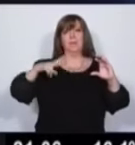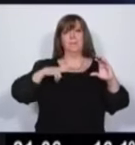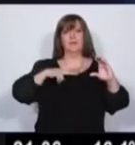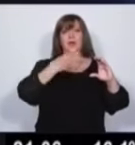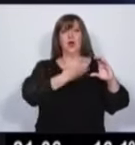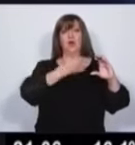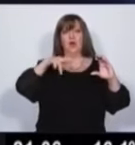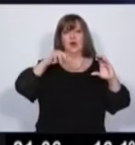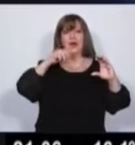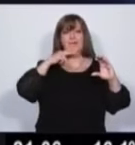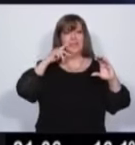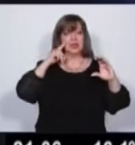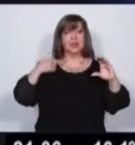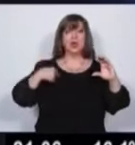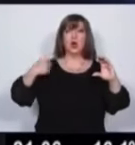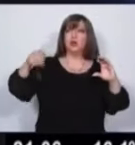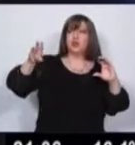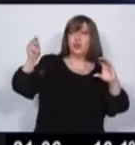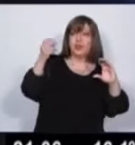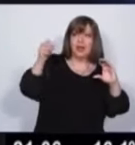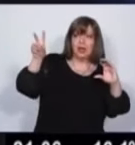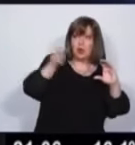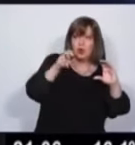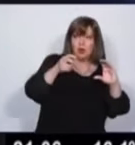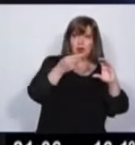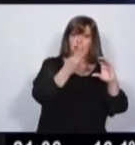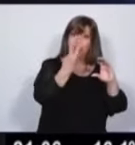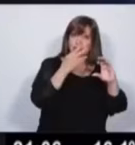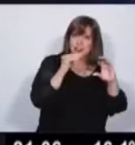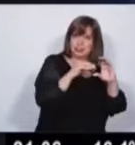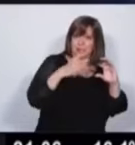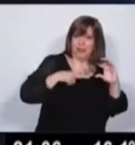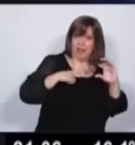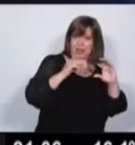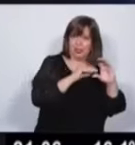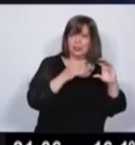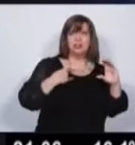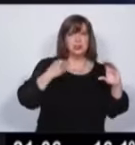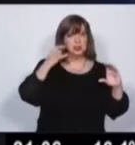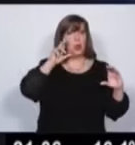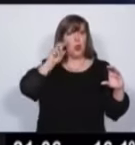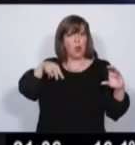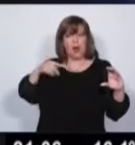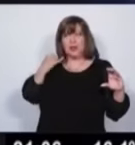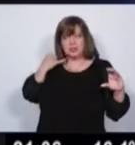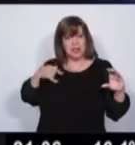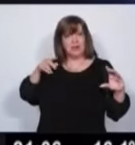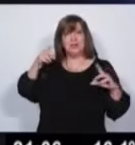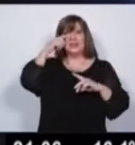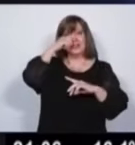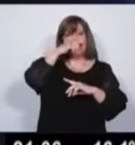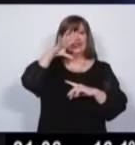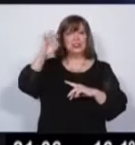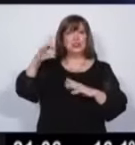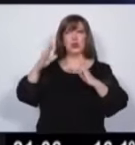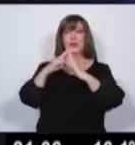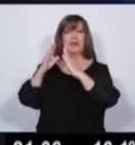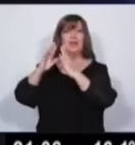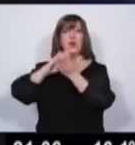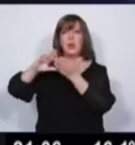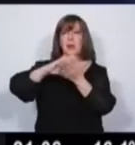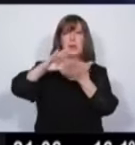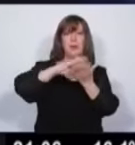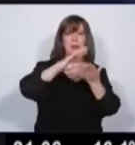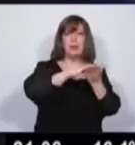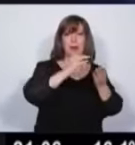FONAVI y también con fondos especiales que hay que salir a buscar. Nosotros lo hicimos en Luján de Cuyo. 750 viviendas nuevas para